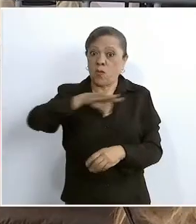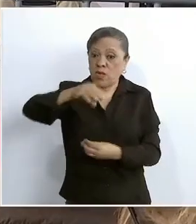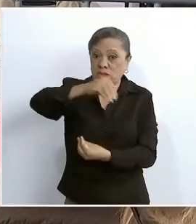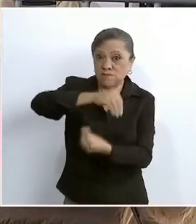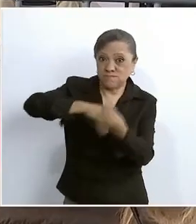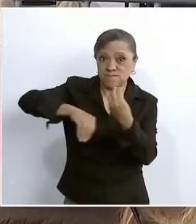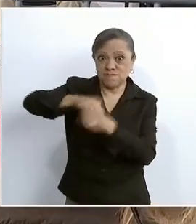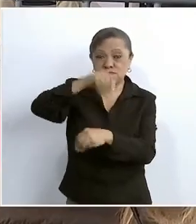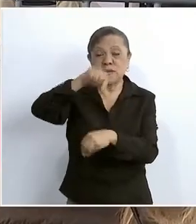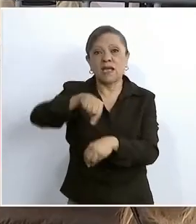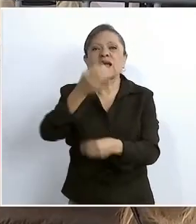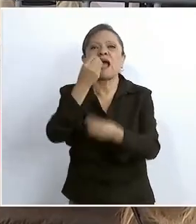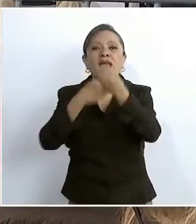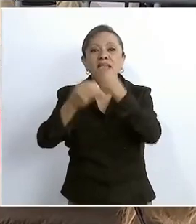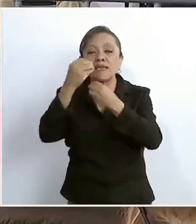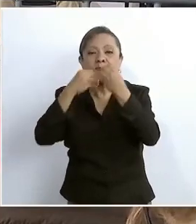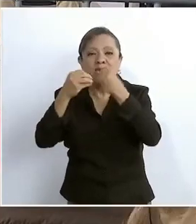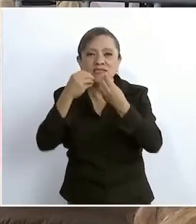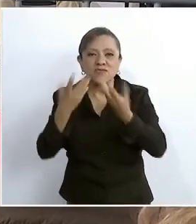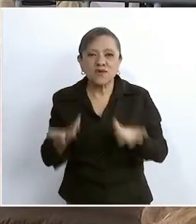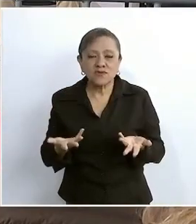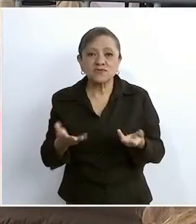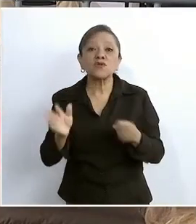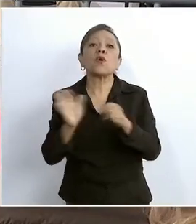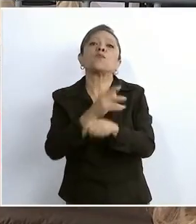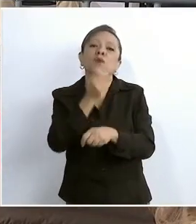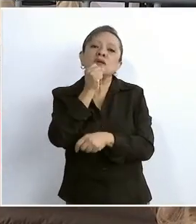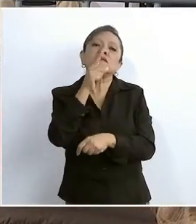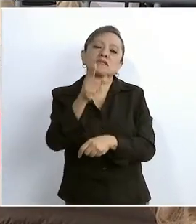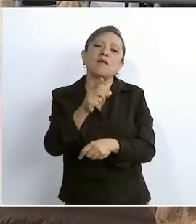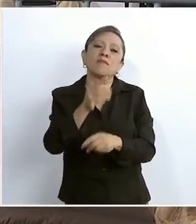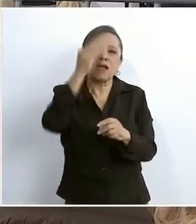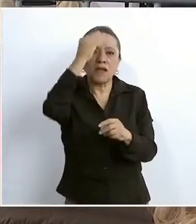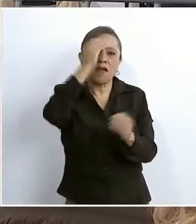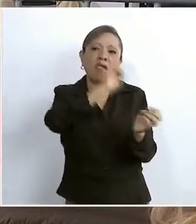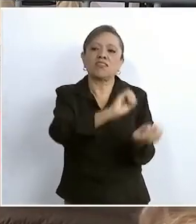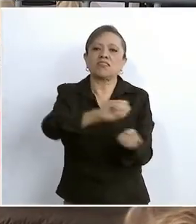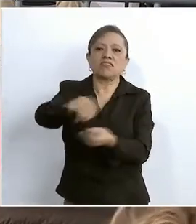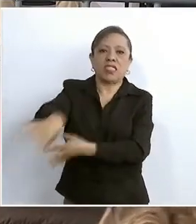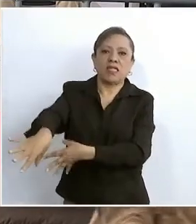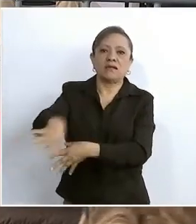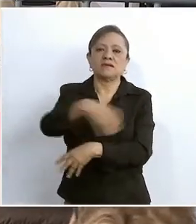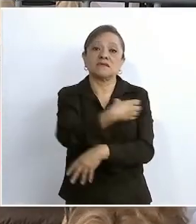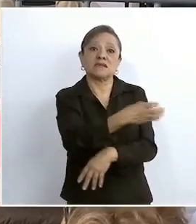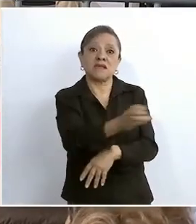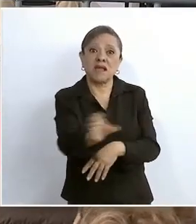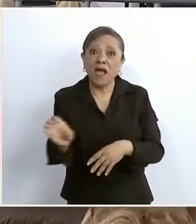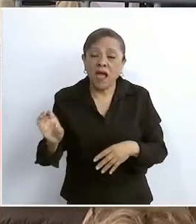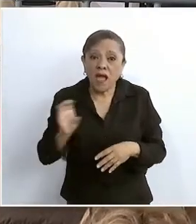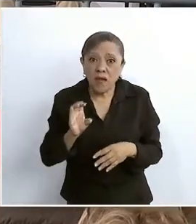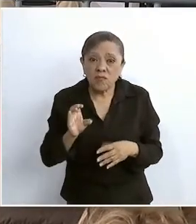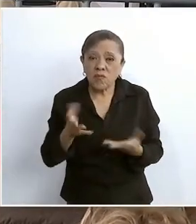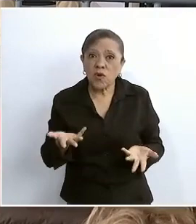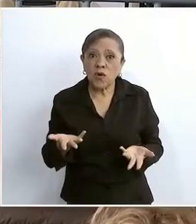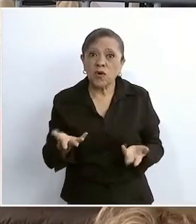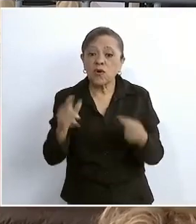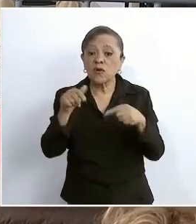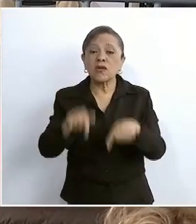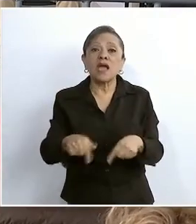porque también se abandonó el campo y no producimos